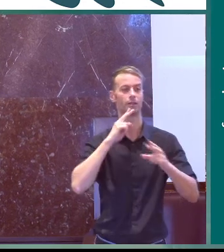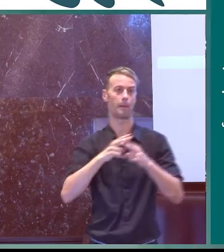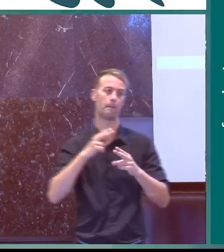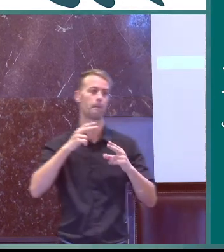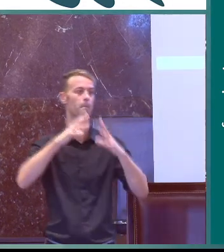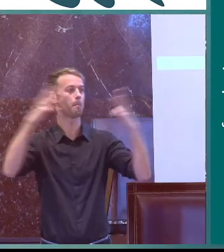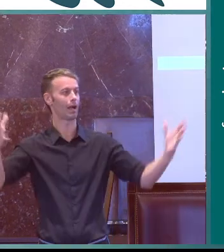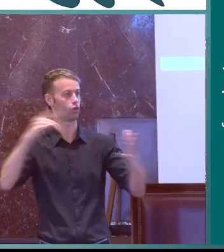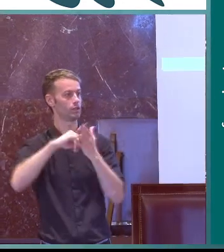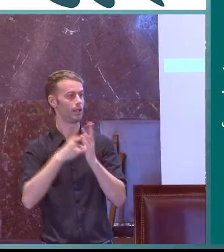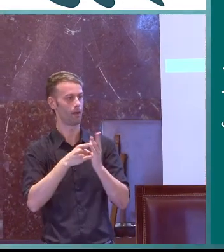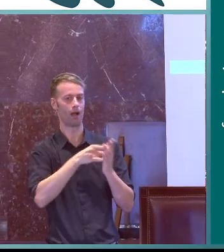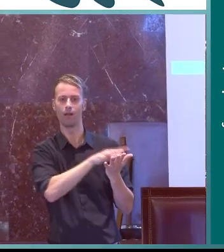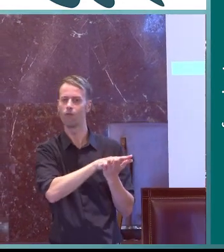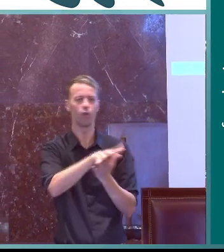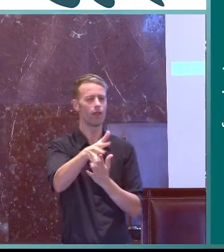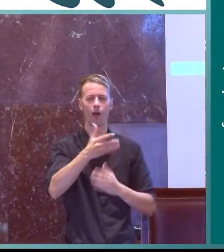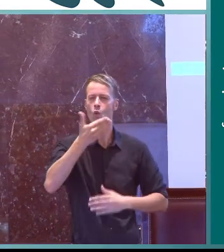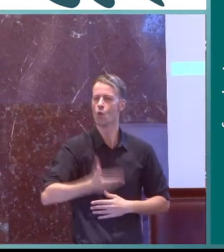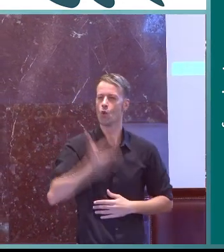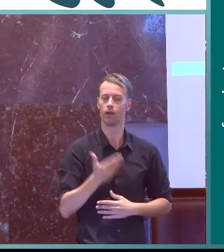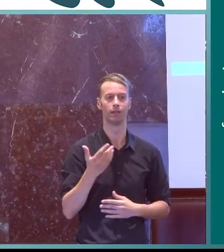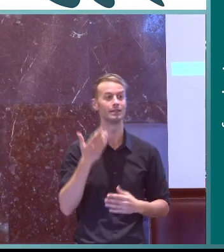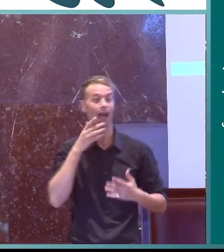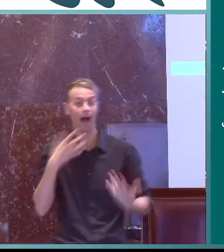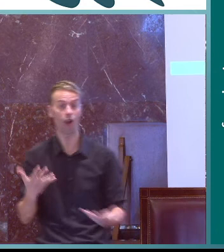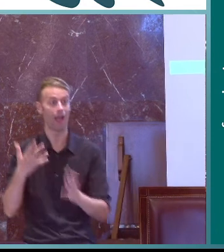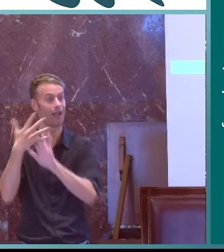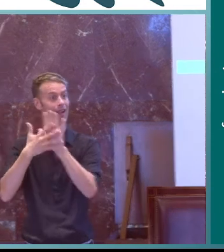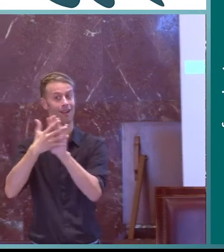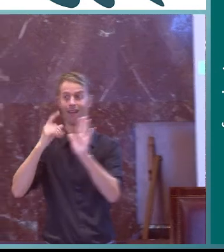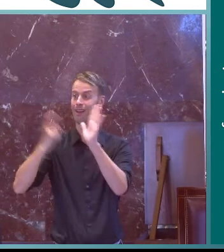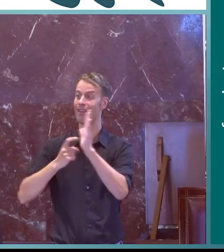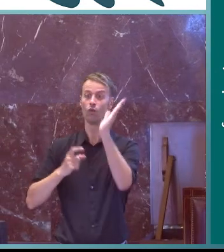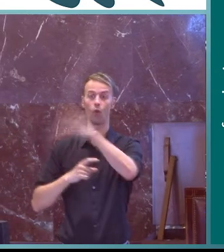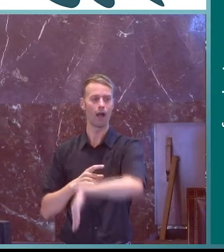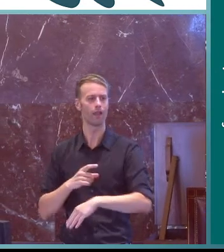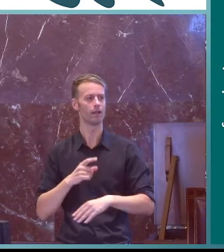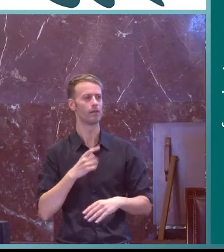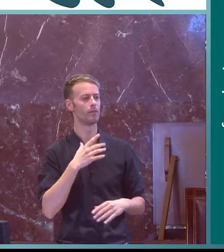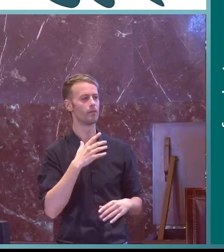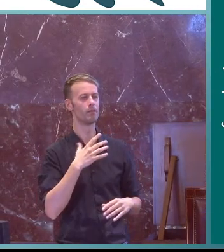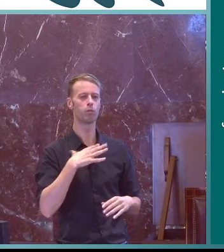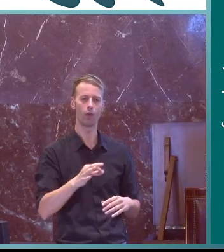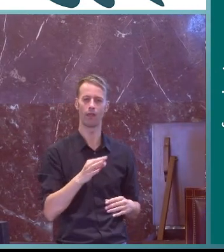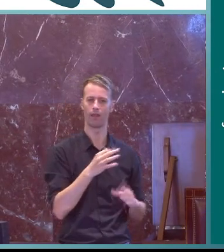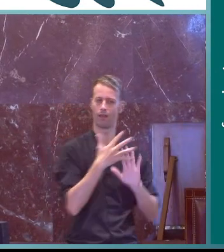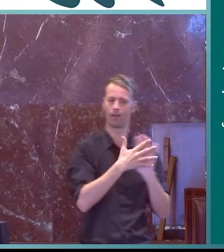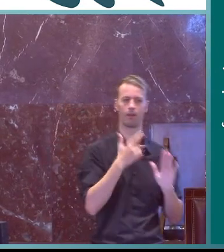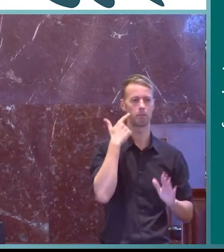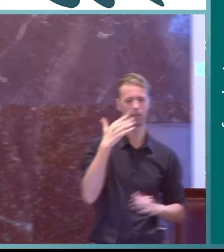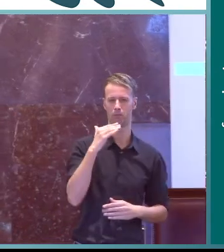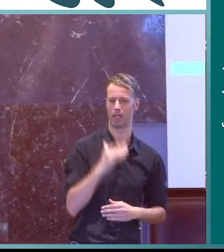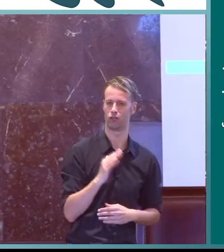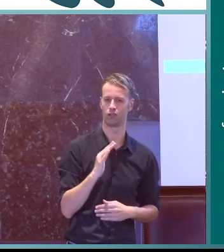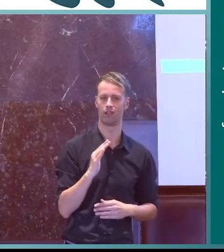de manera que la confederación puede influir en ese macrosistema creo que es importante si no hubiese si no